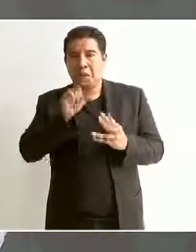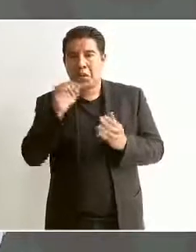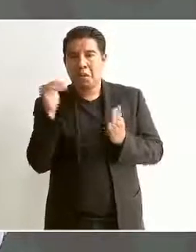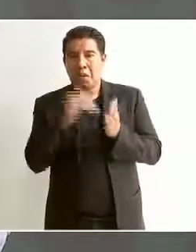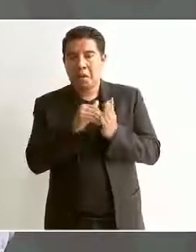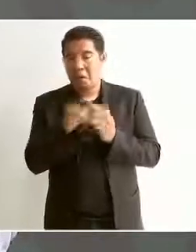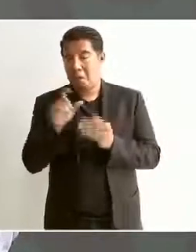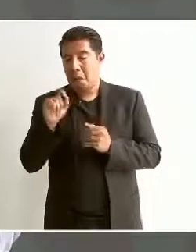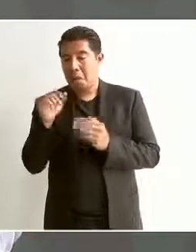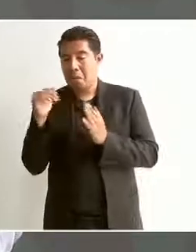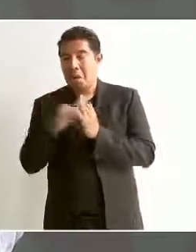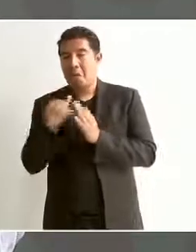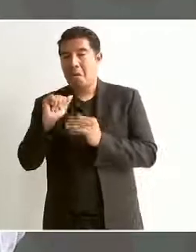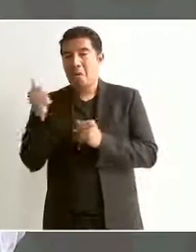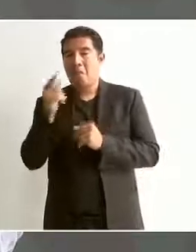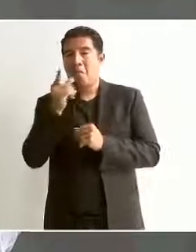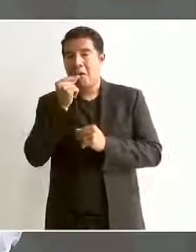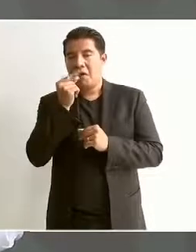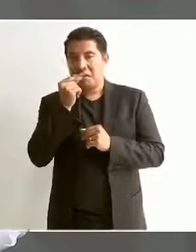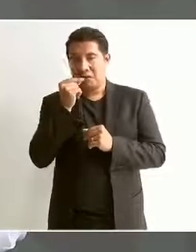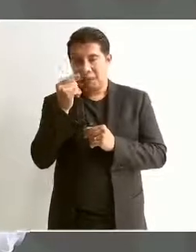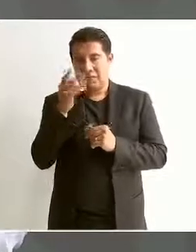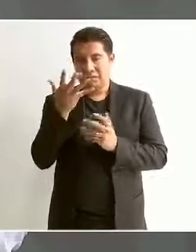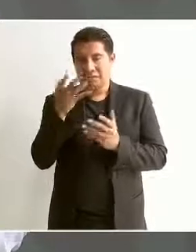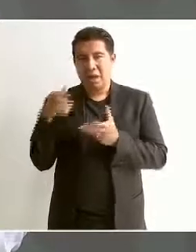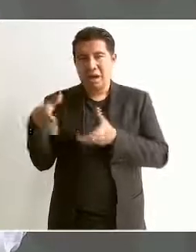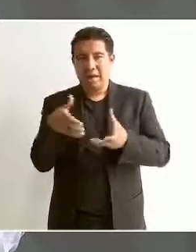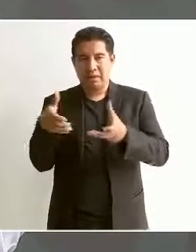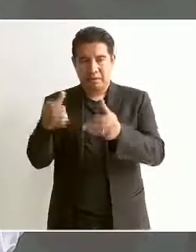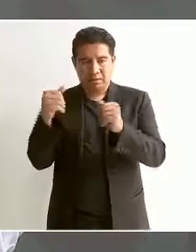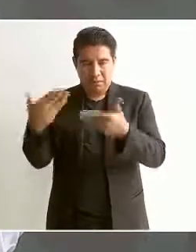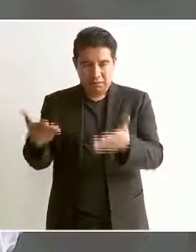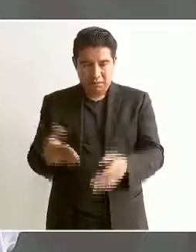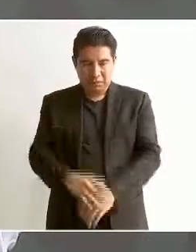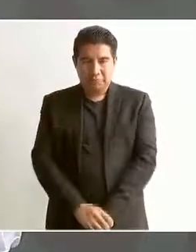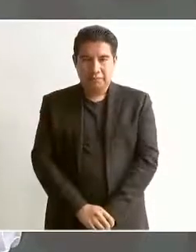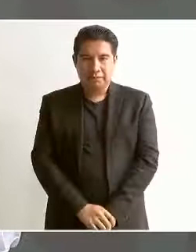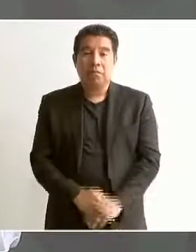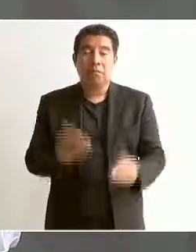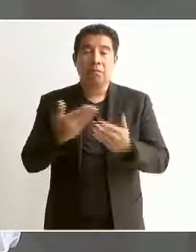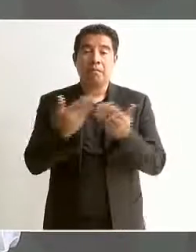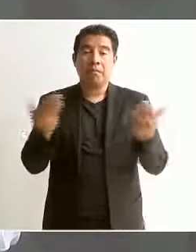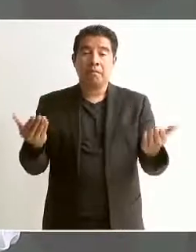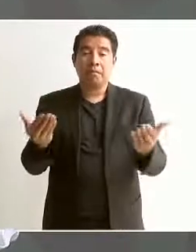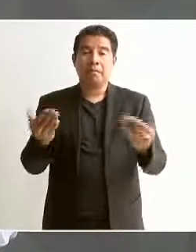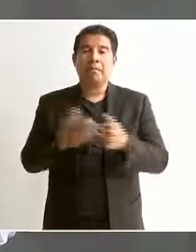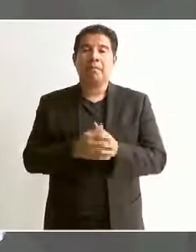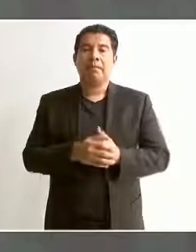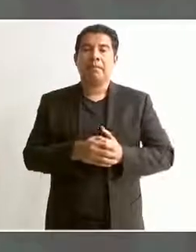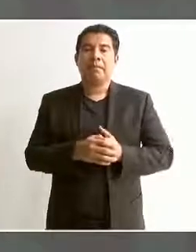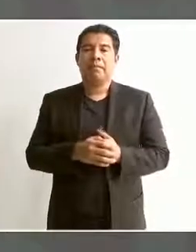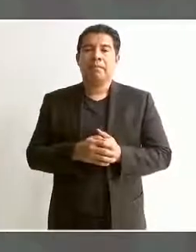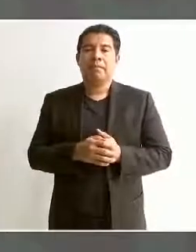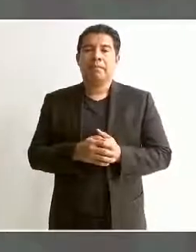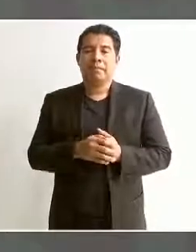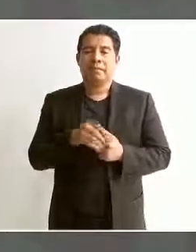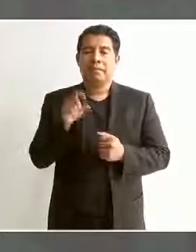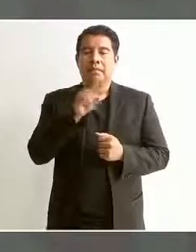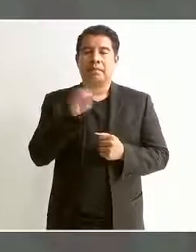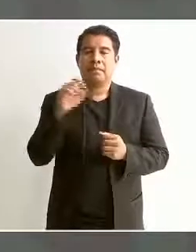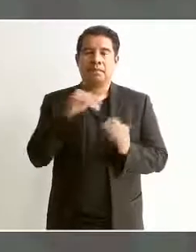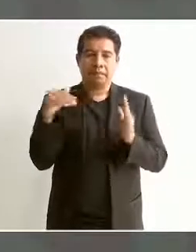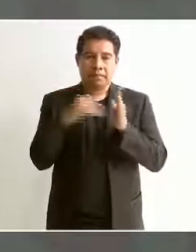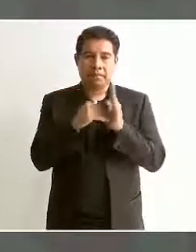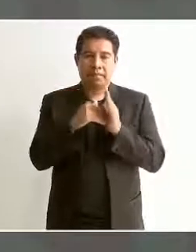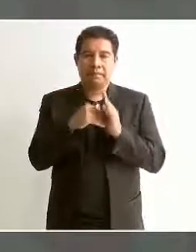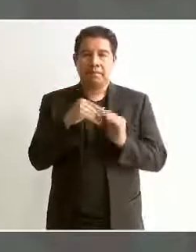sólo veinte mil operativos, ahora cien mil y la mayoría